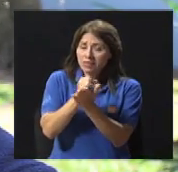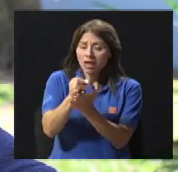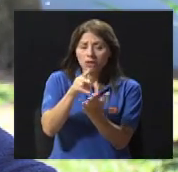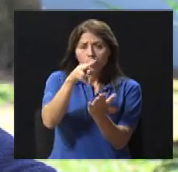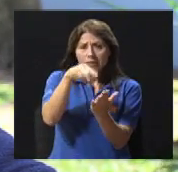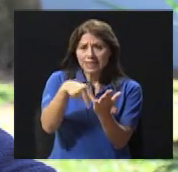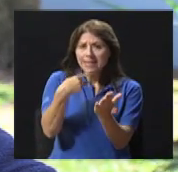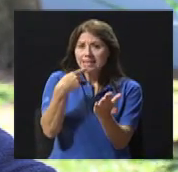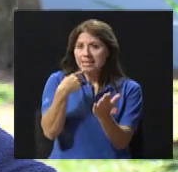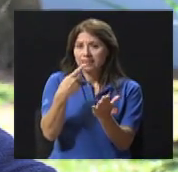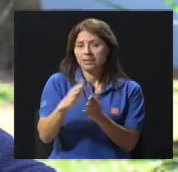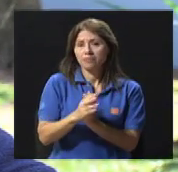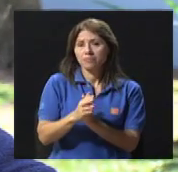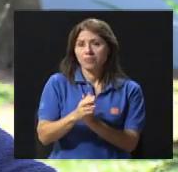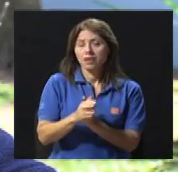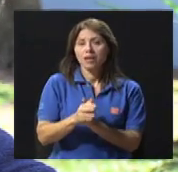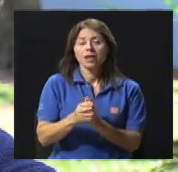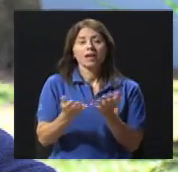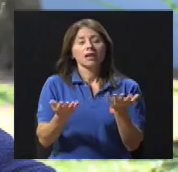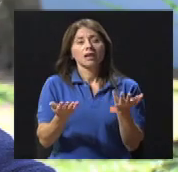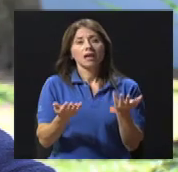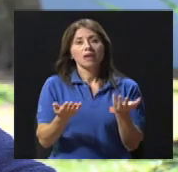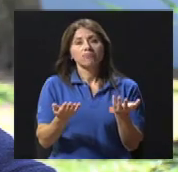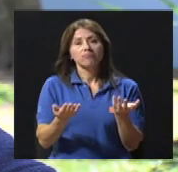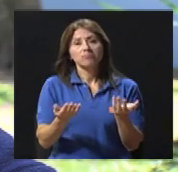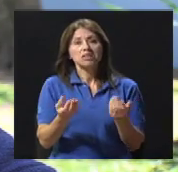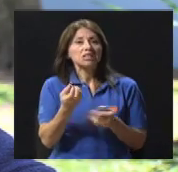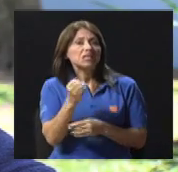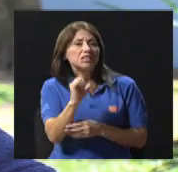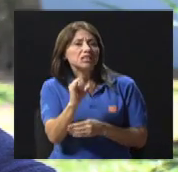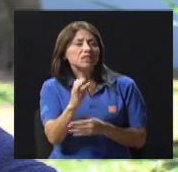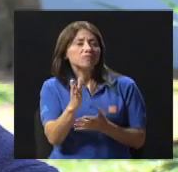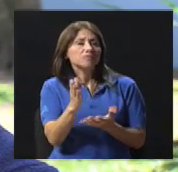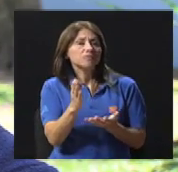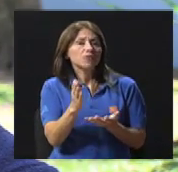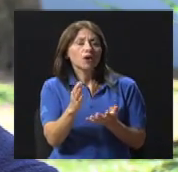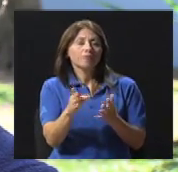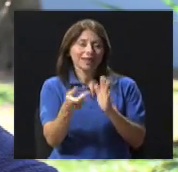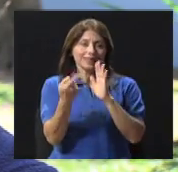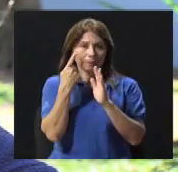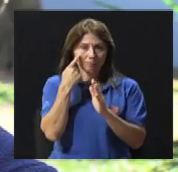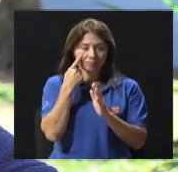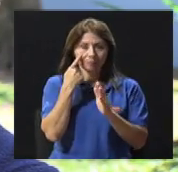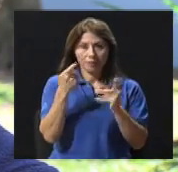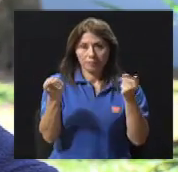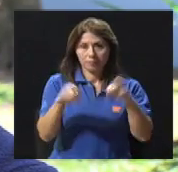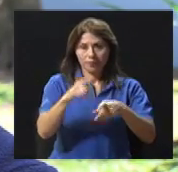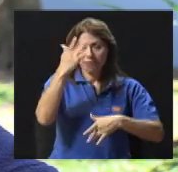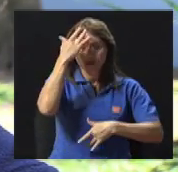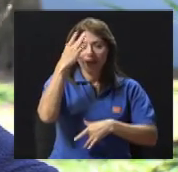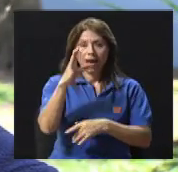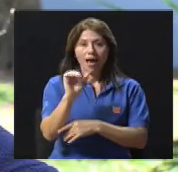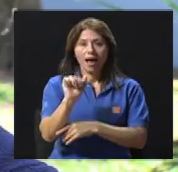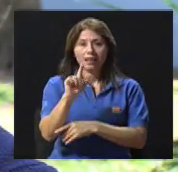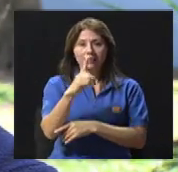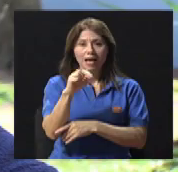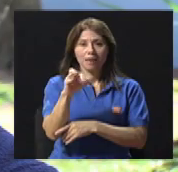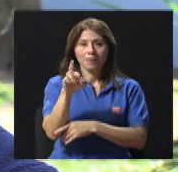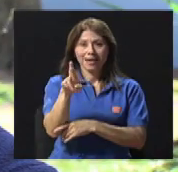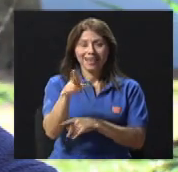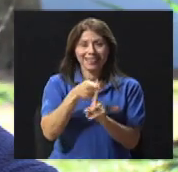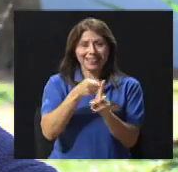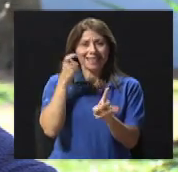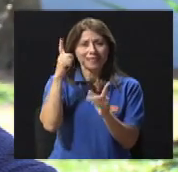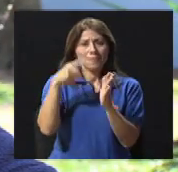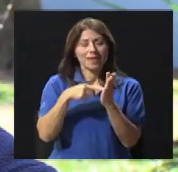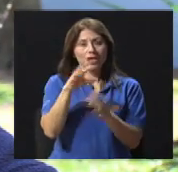factores que si se pueden resolver podría, es que sobre el Alzheimer desde 1906 no hay